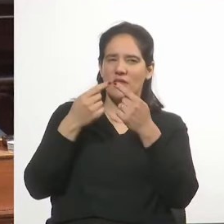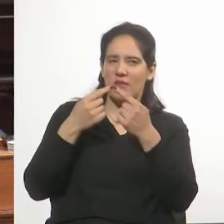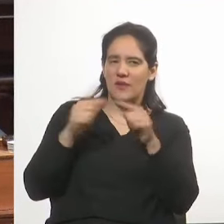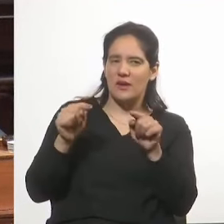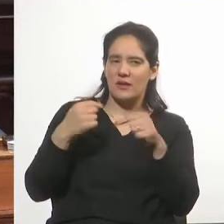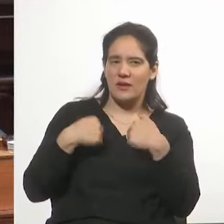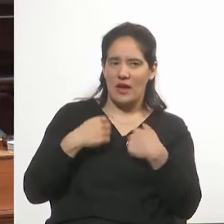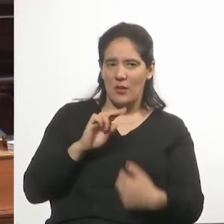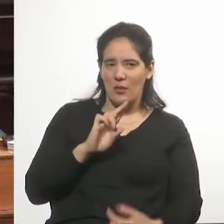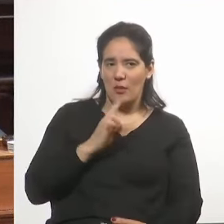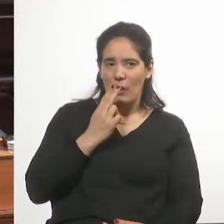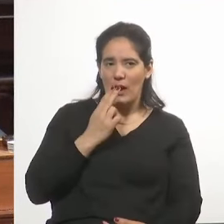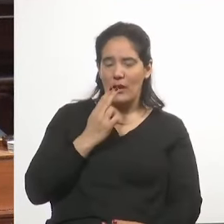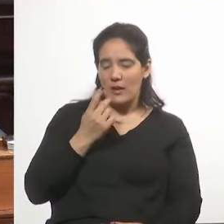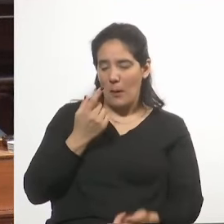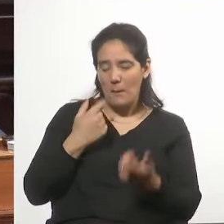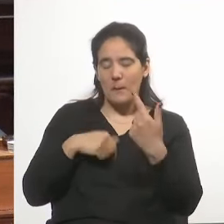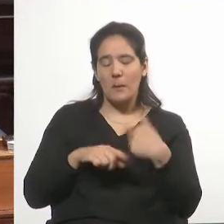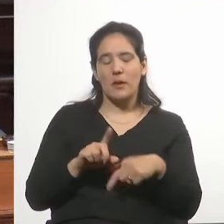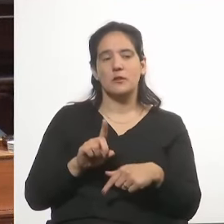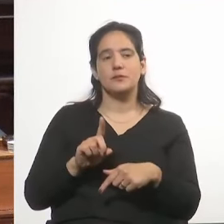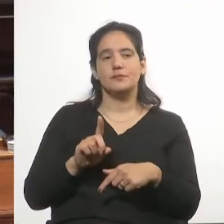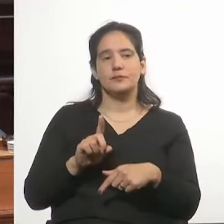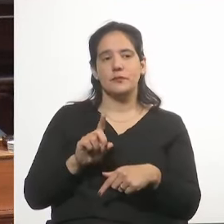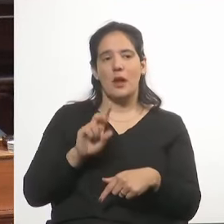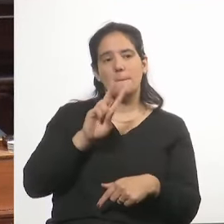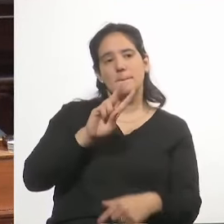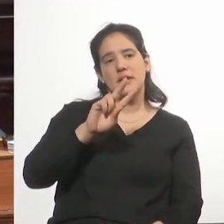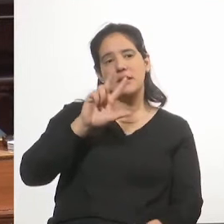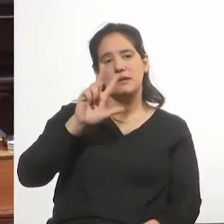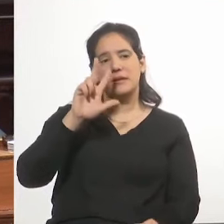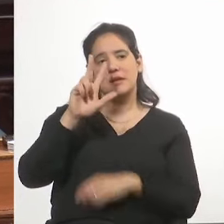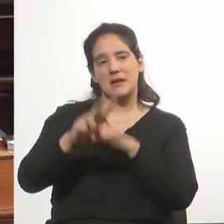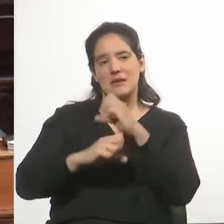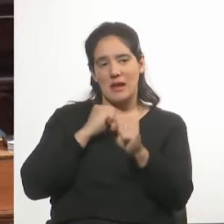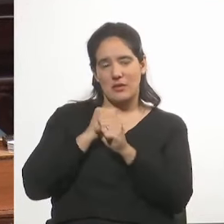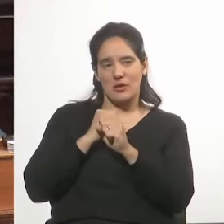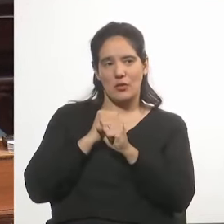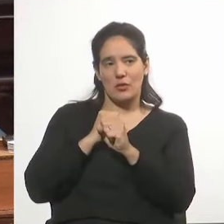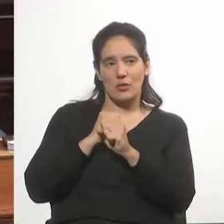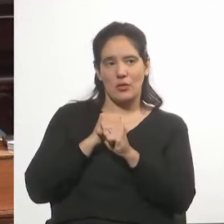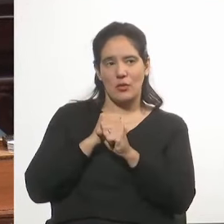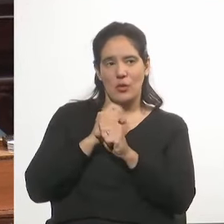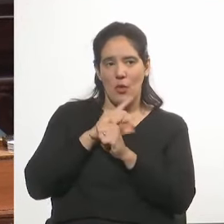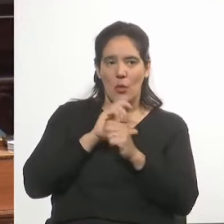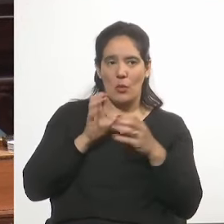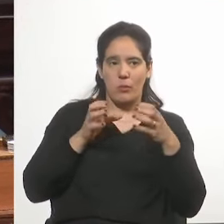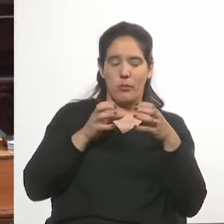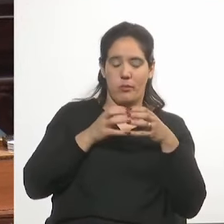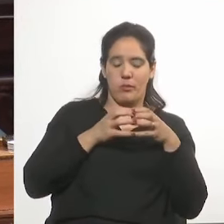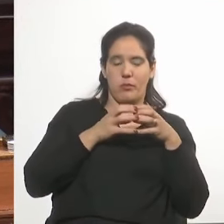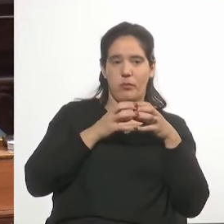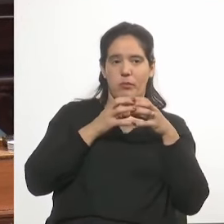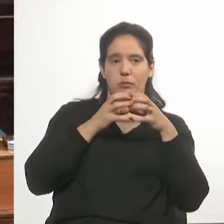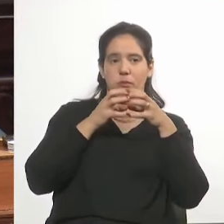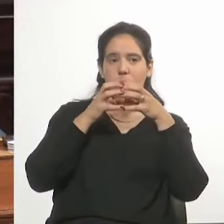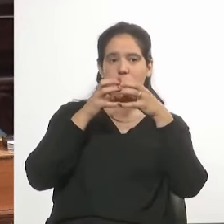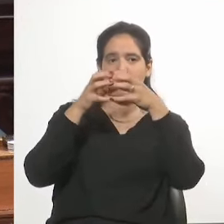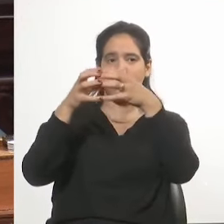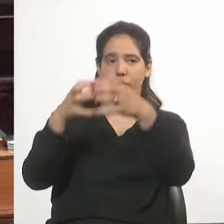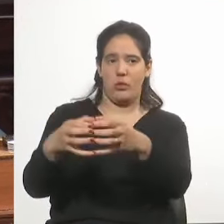Uruguay, pero que sin embargo desde hace 23 años un nutrido contingente